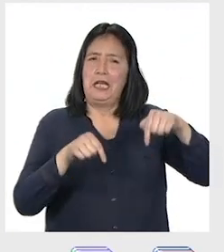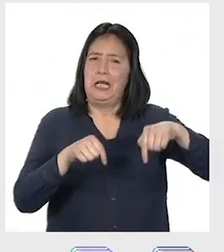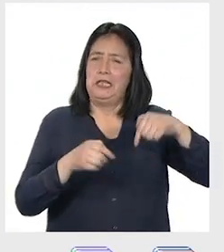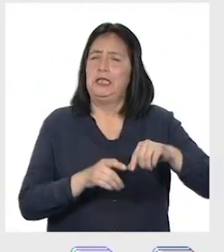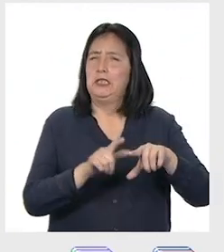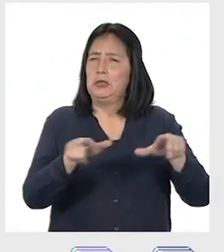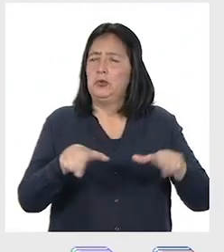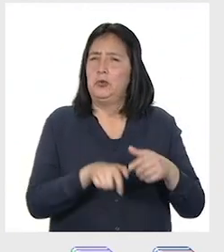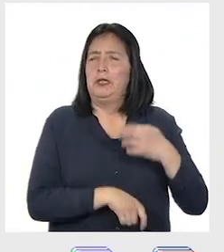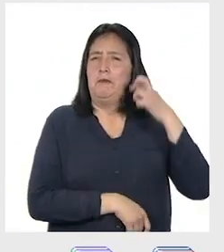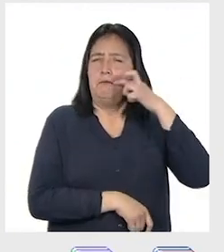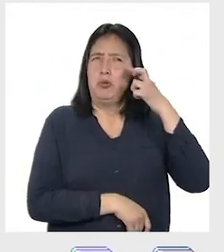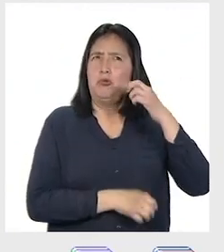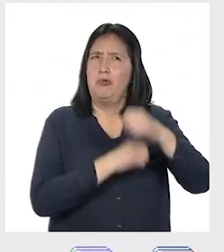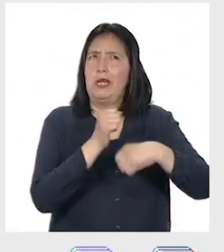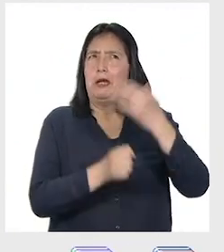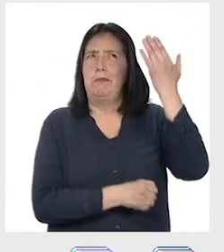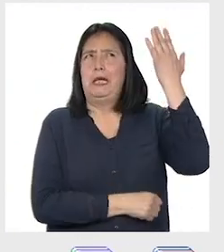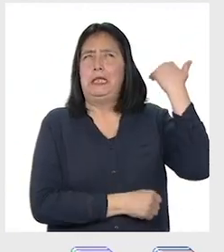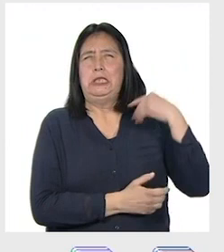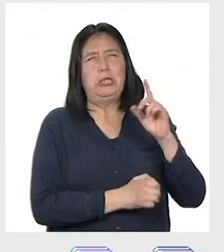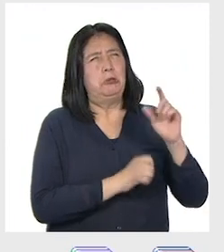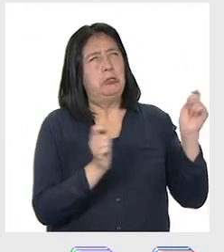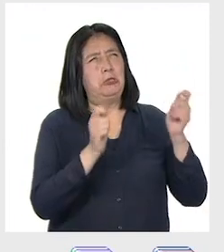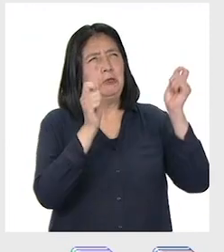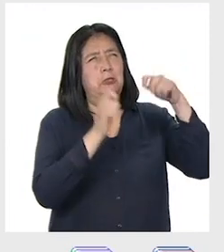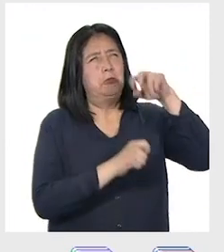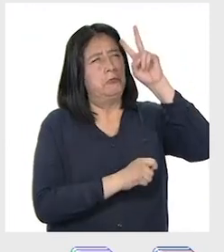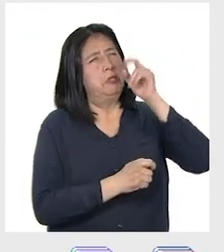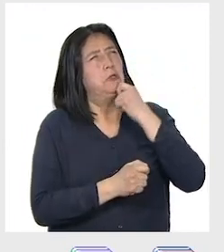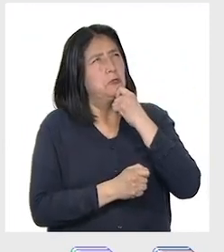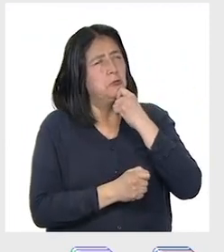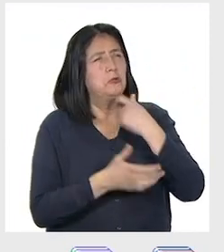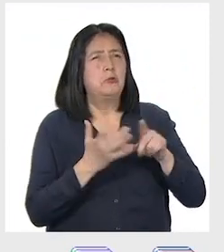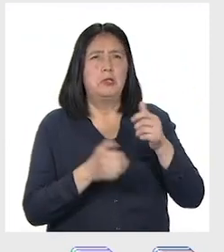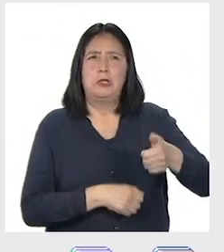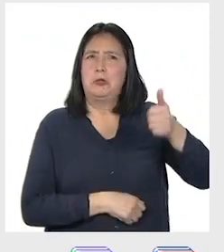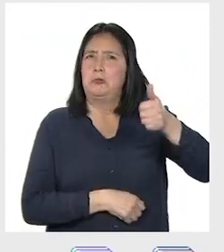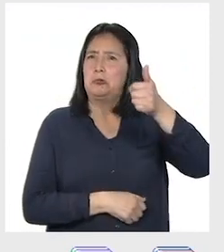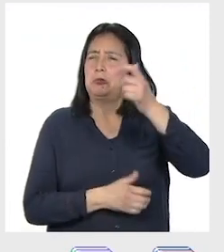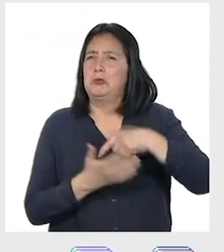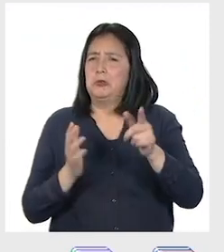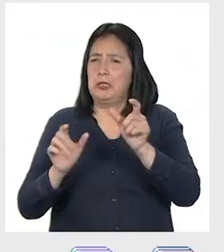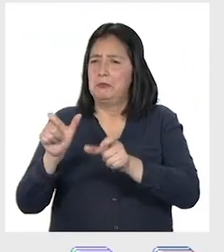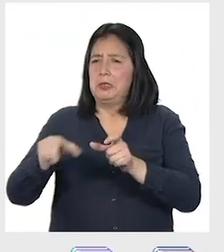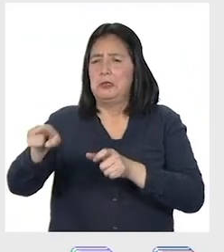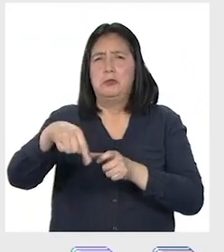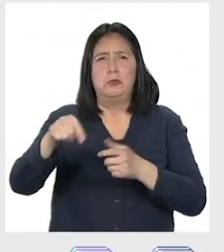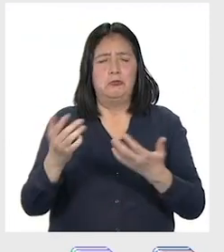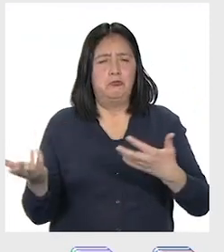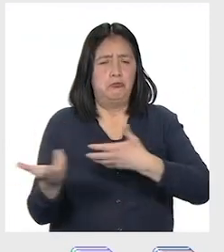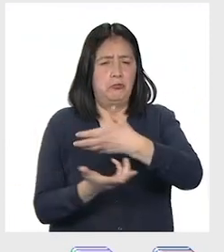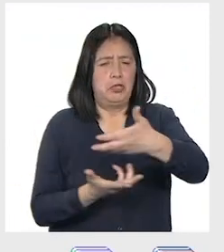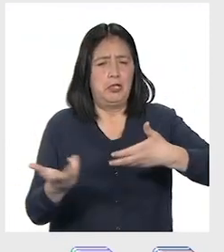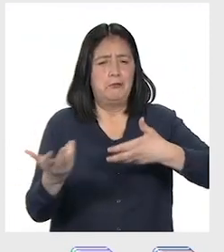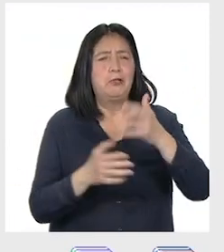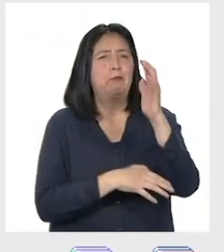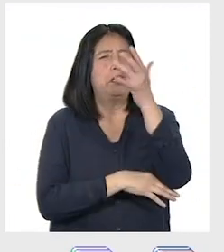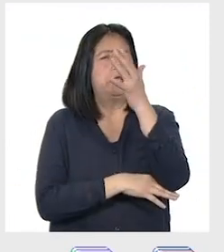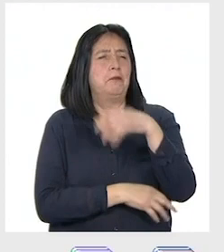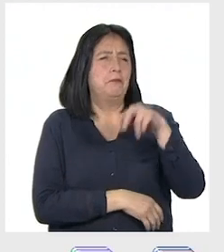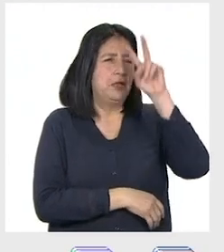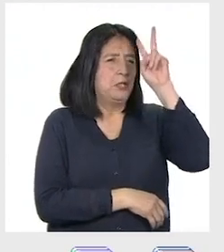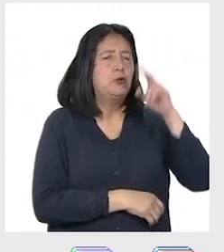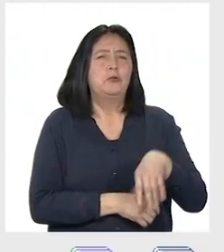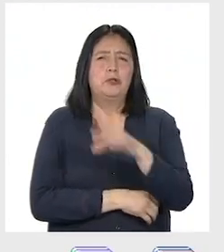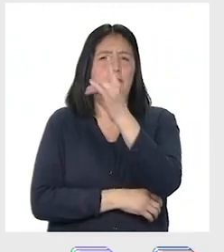Desaguadero 1, el año pasado, durante las fiestas patrias, las autoridades y la población intercambiaron banderas entre